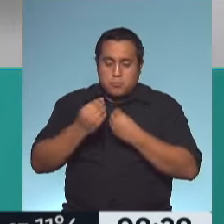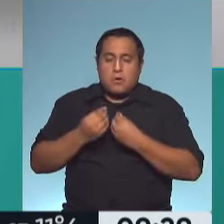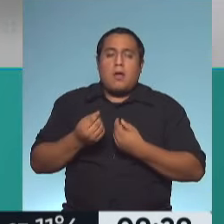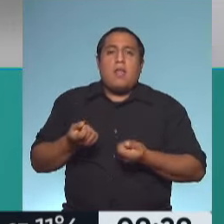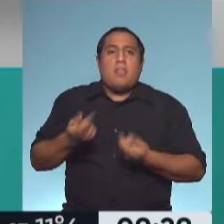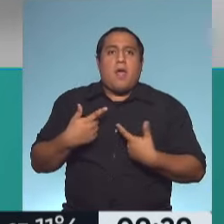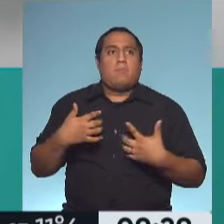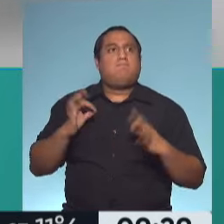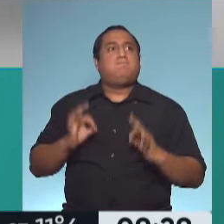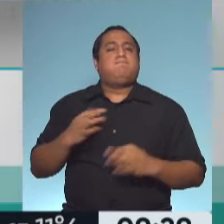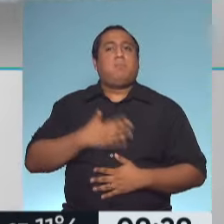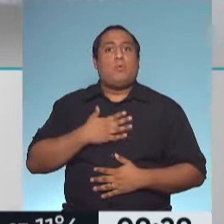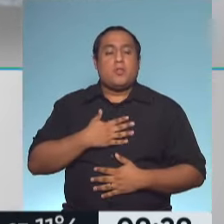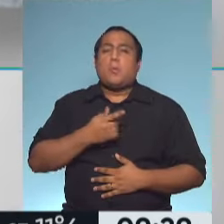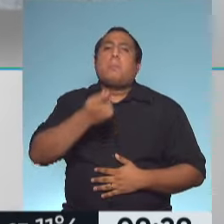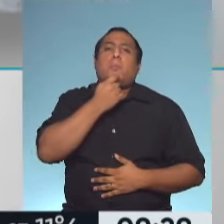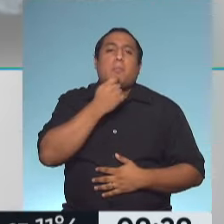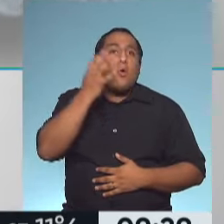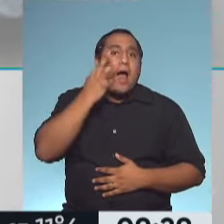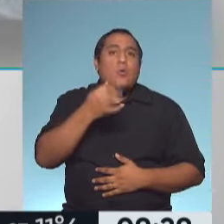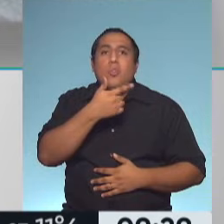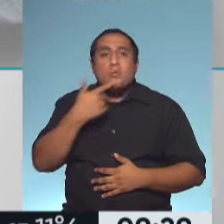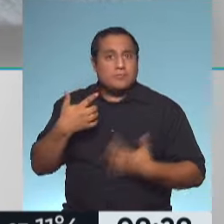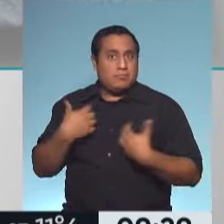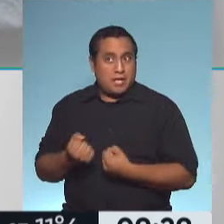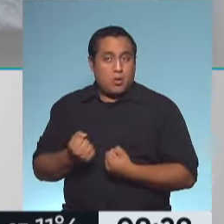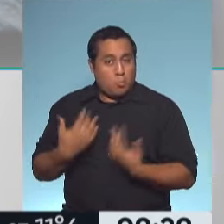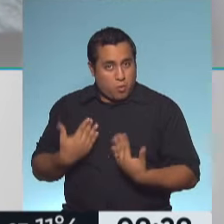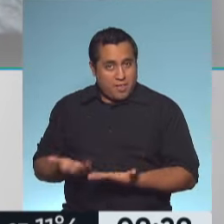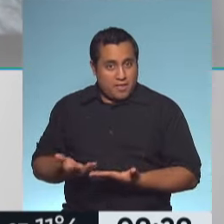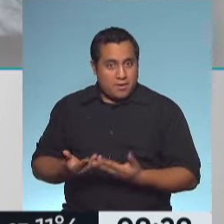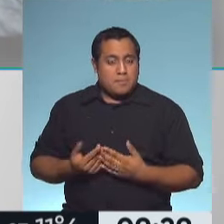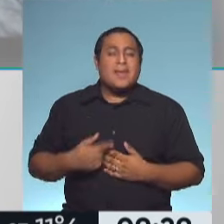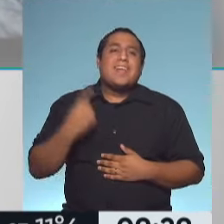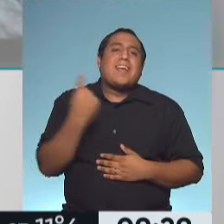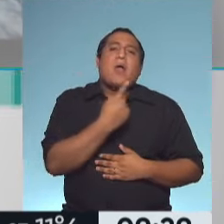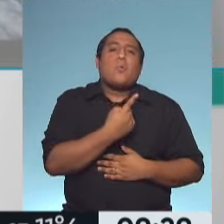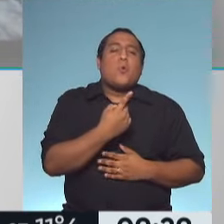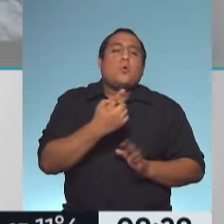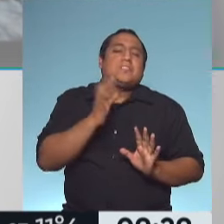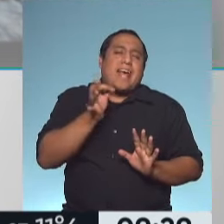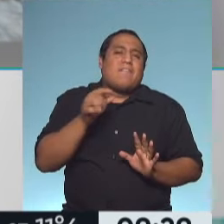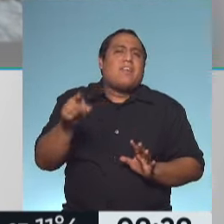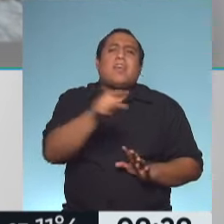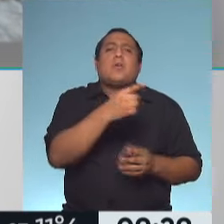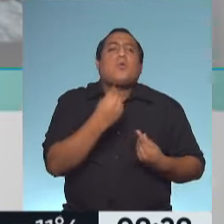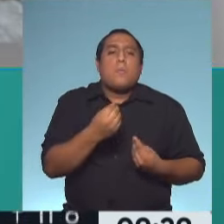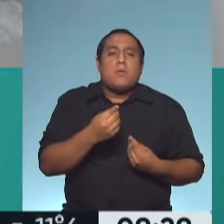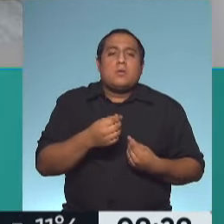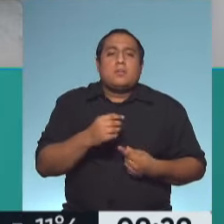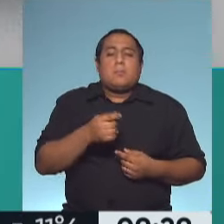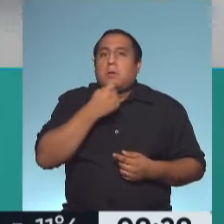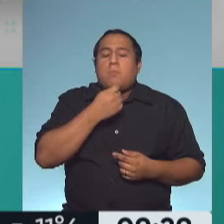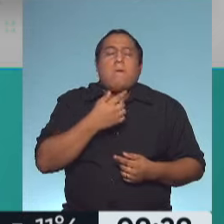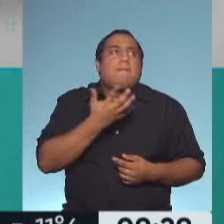necesidad de comer algo dulce en este caso, ¿no? Viste que cada uno se conoce y se sabe que te pierden los